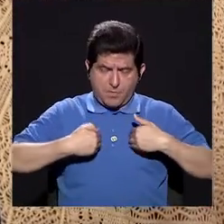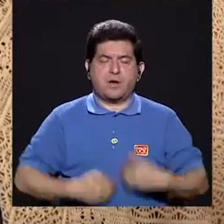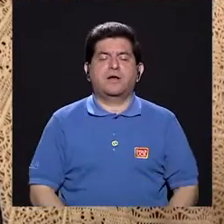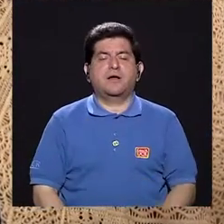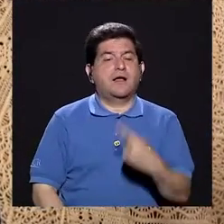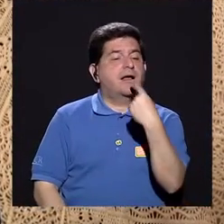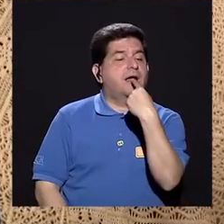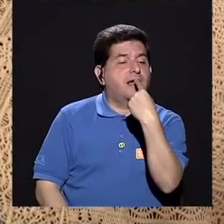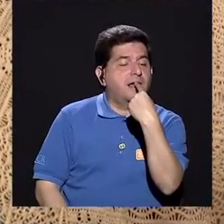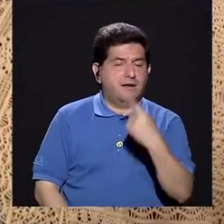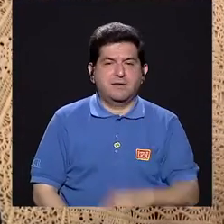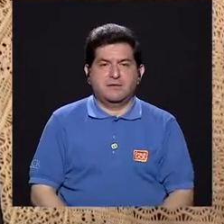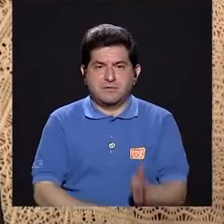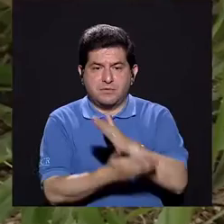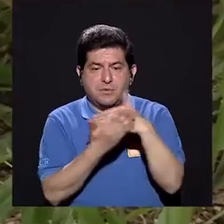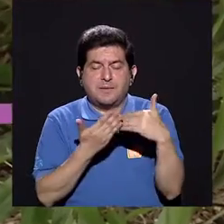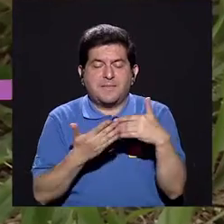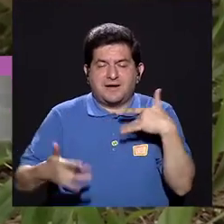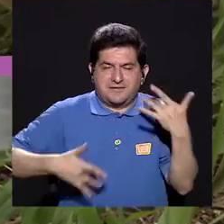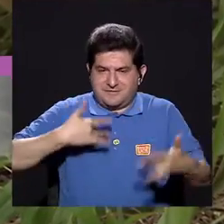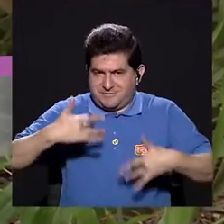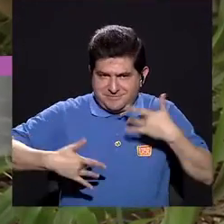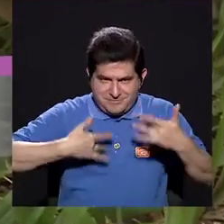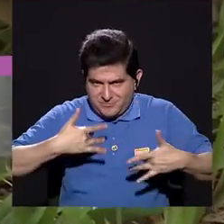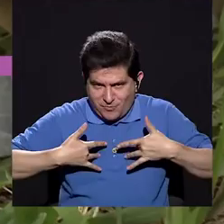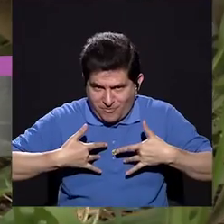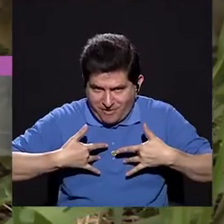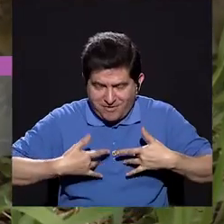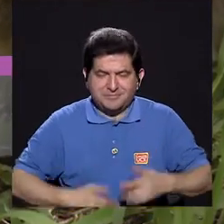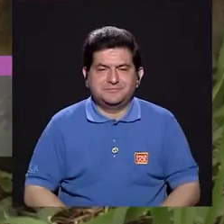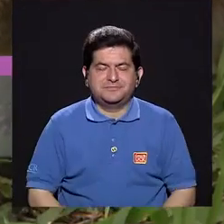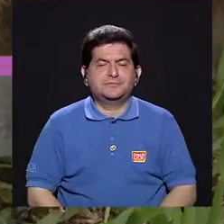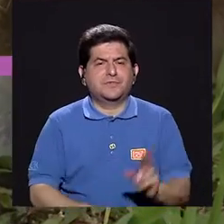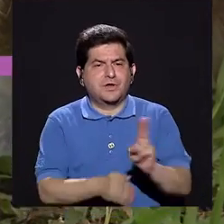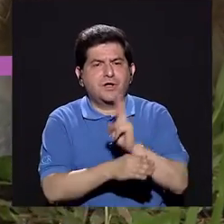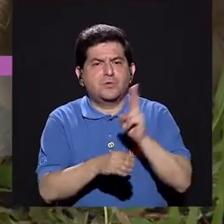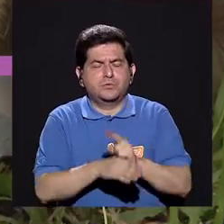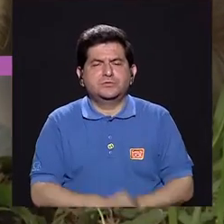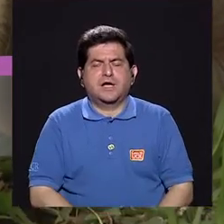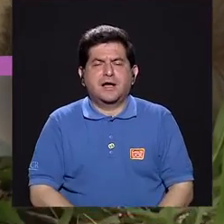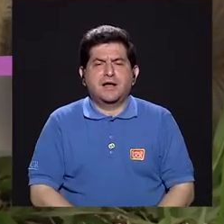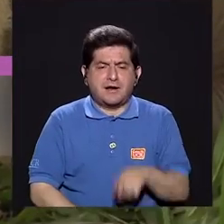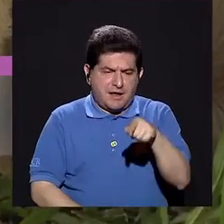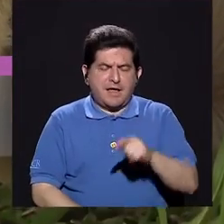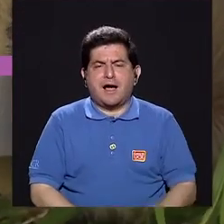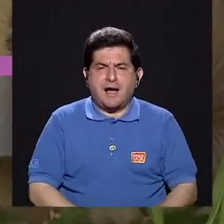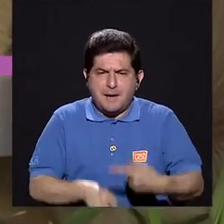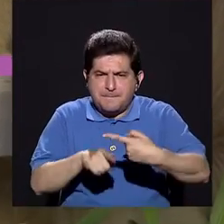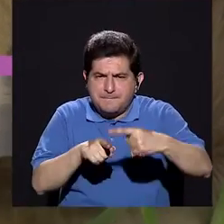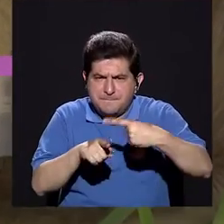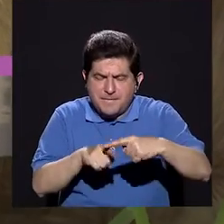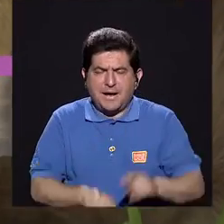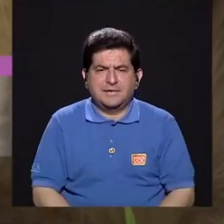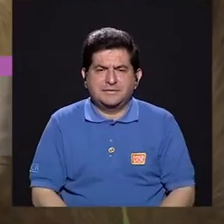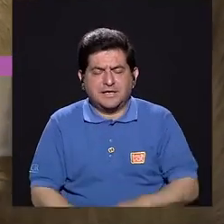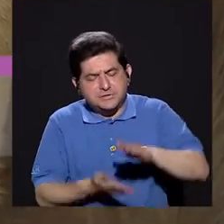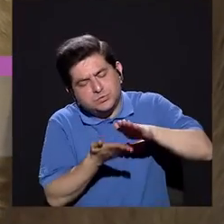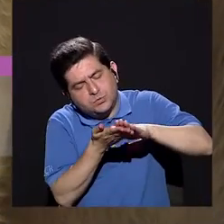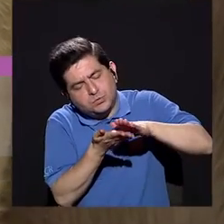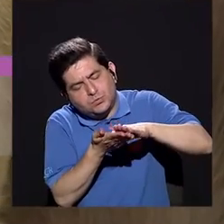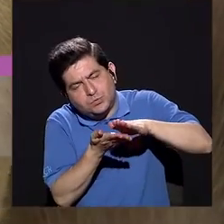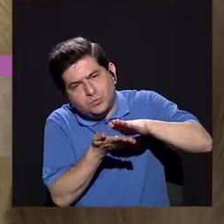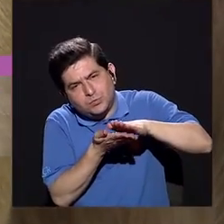la lengua como parte sensorial, utilizamos las patas del perro, las almohadillas,